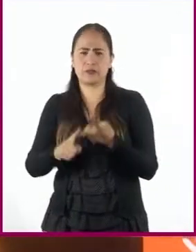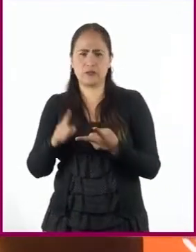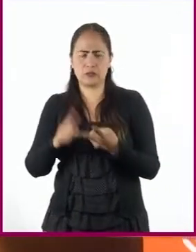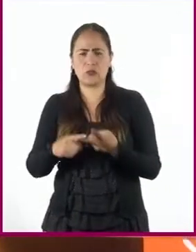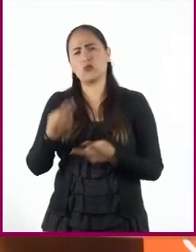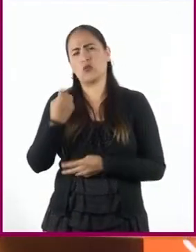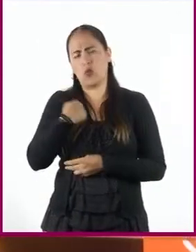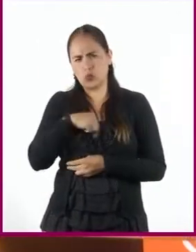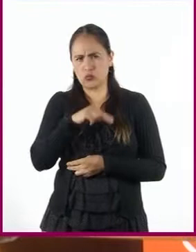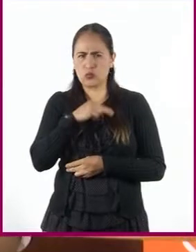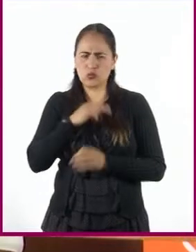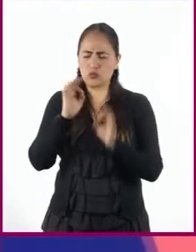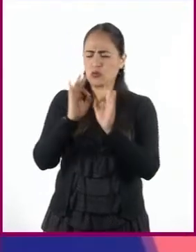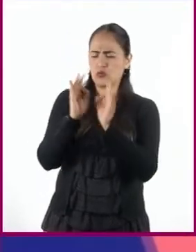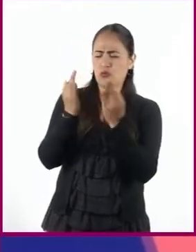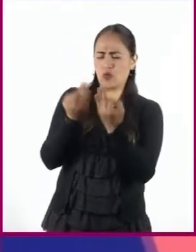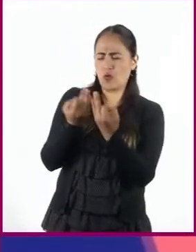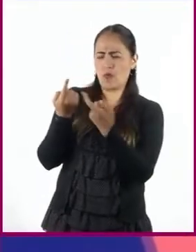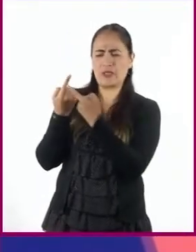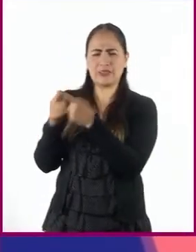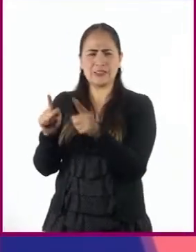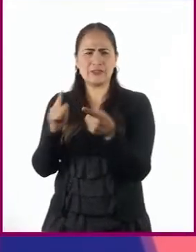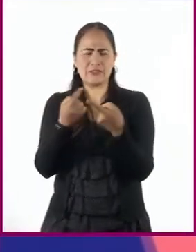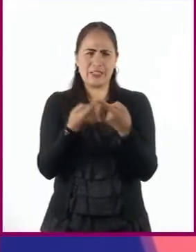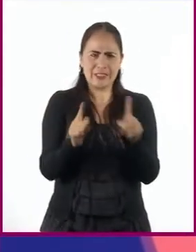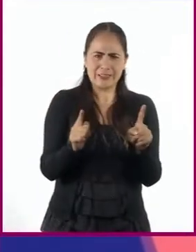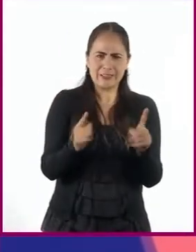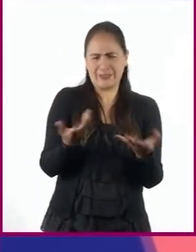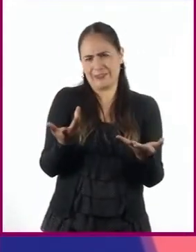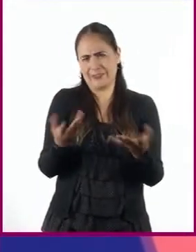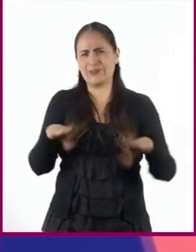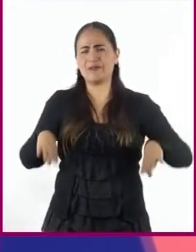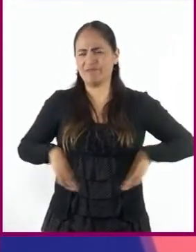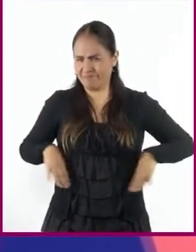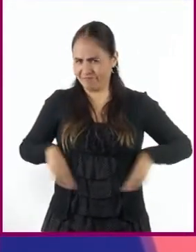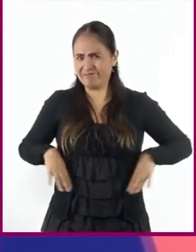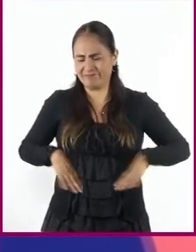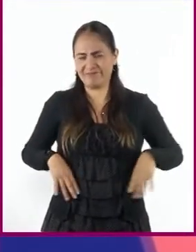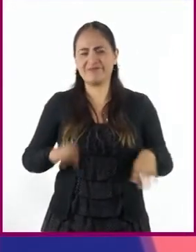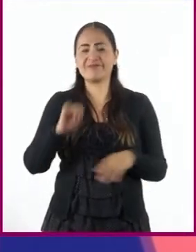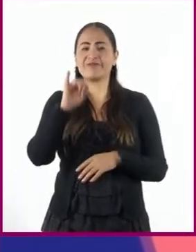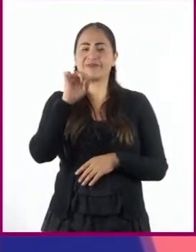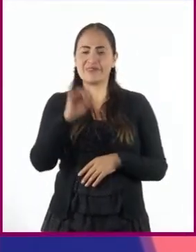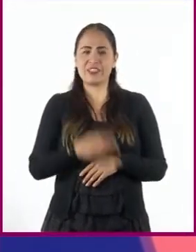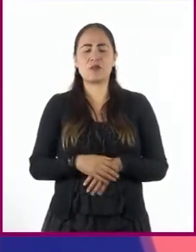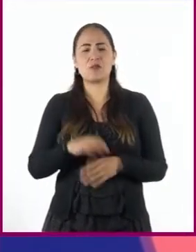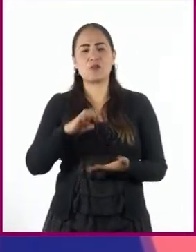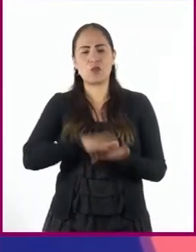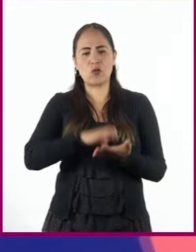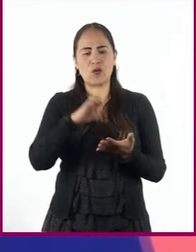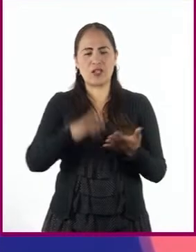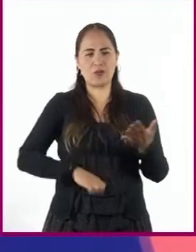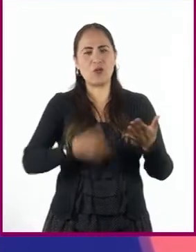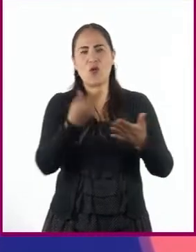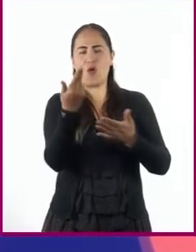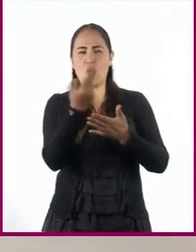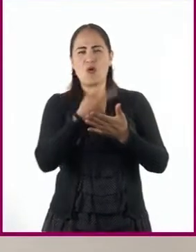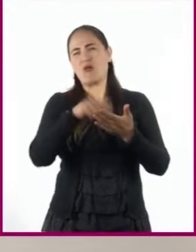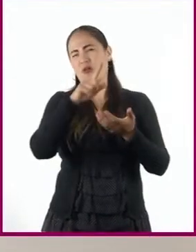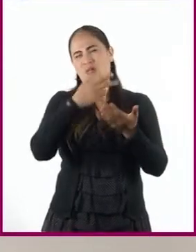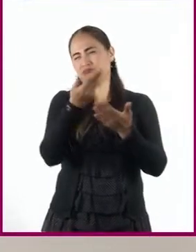aprender diversas variantes de su idioma. Ah, le añade grises a su paleta, profesor.